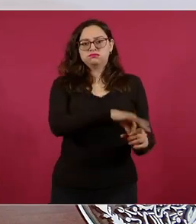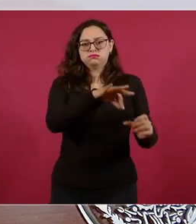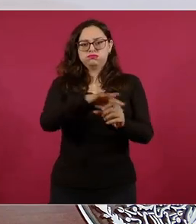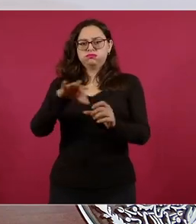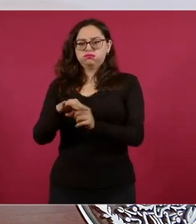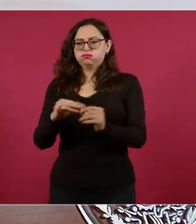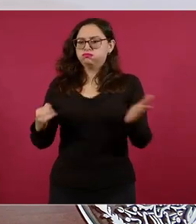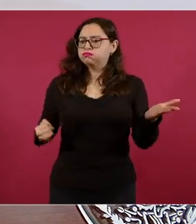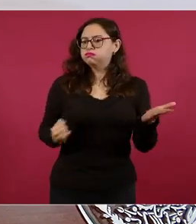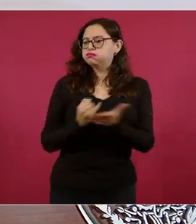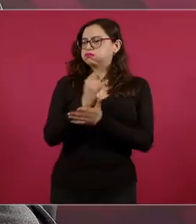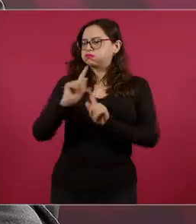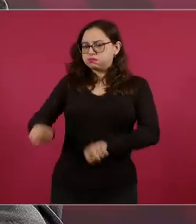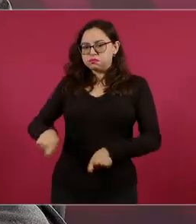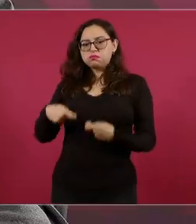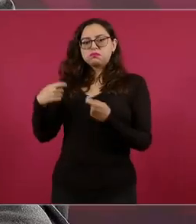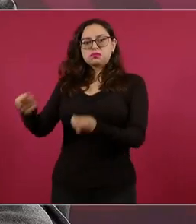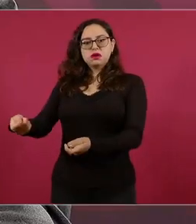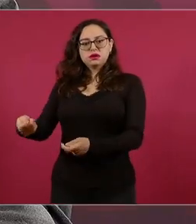decida,